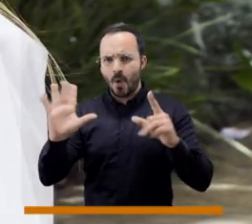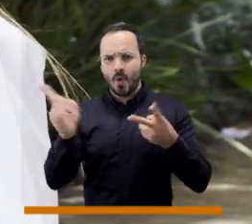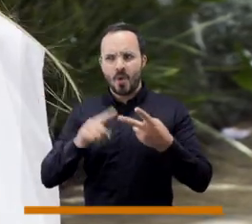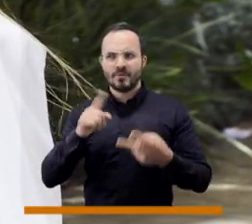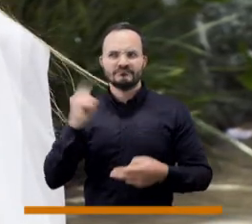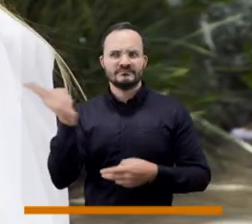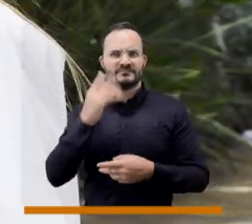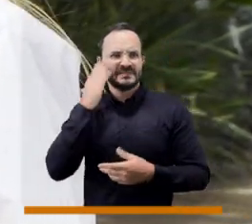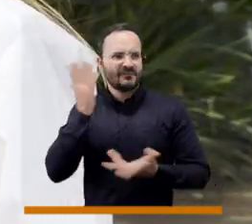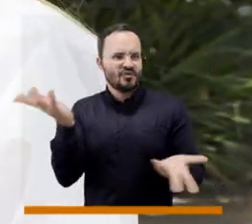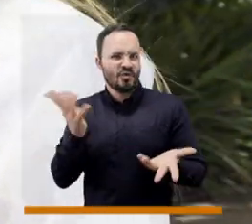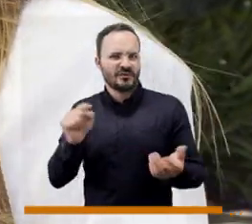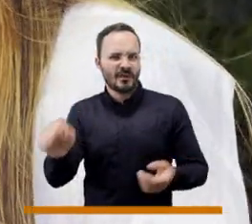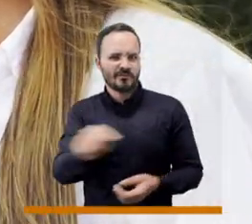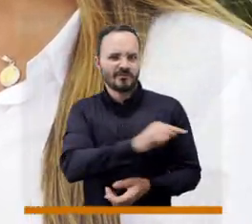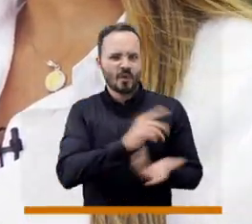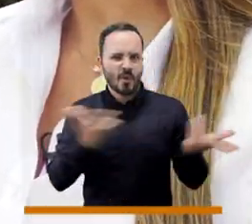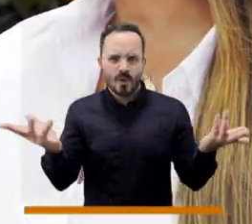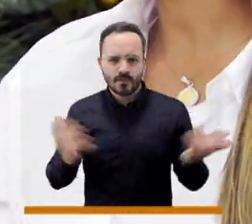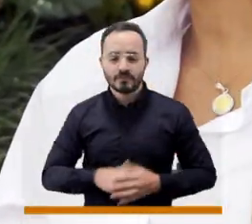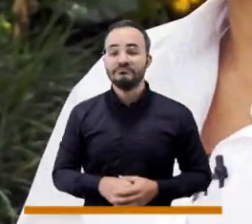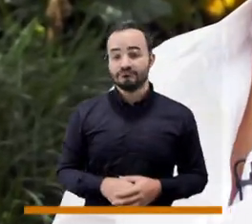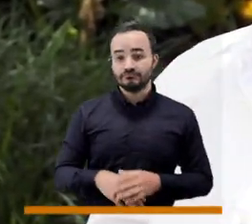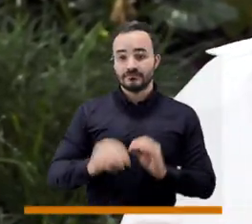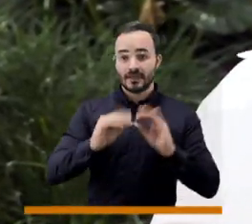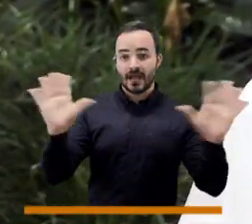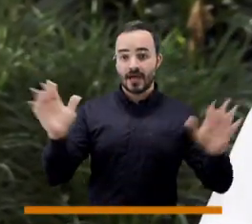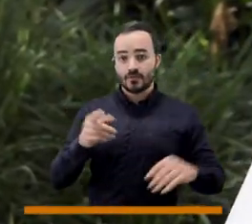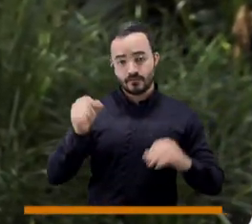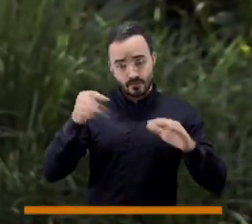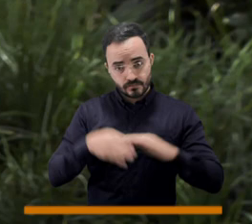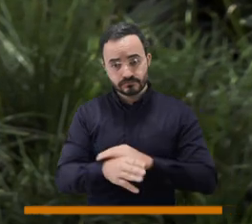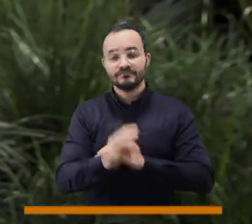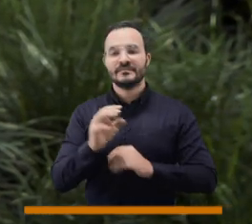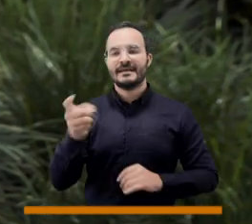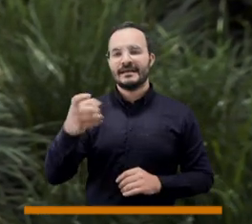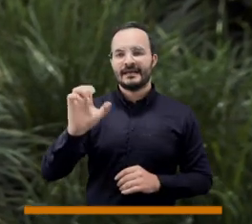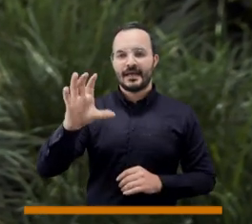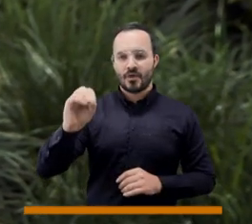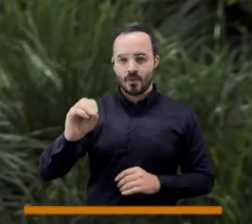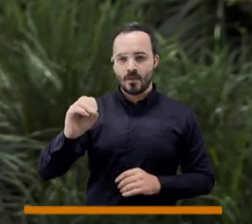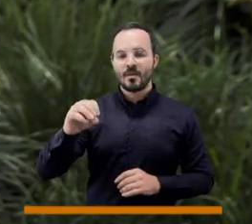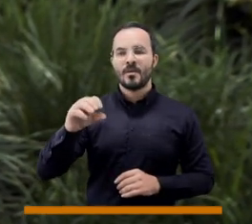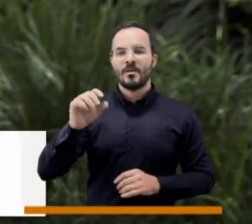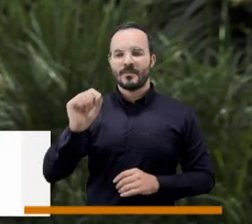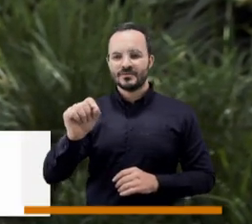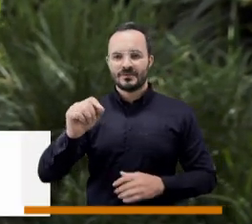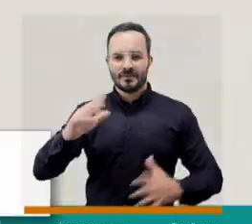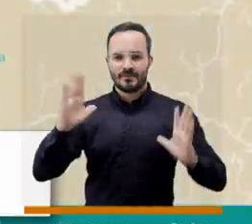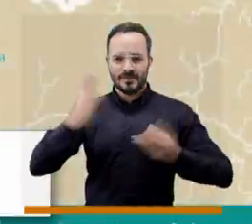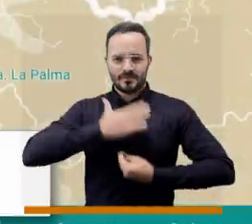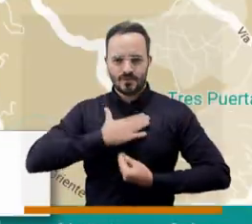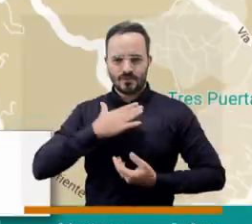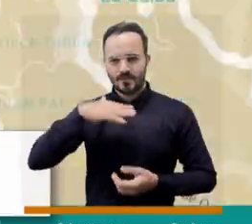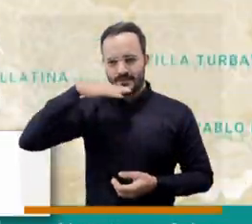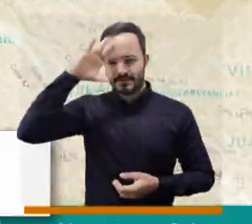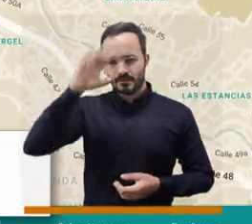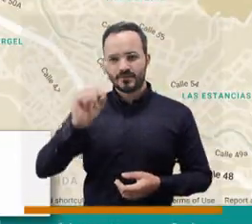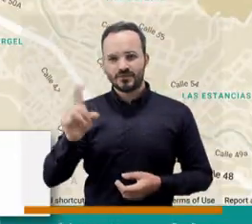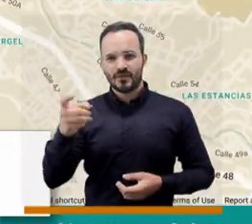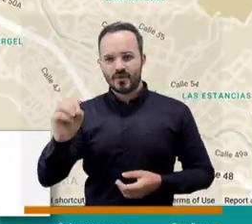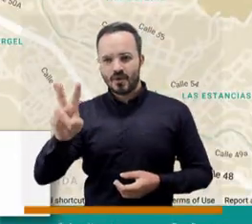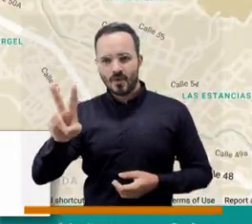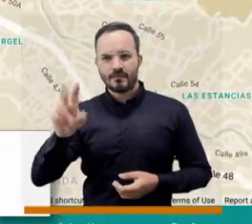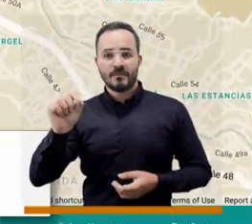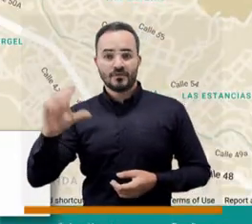cómo es la ruta? Bueno, toda la ciudadanía puede acceder a la página geo.patrimoniumedellin.gov.co y allá